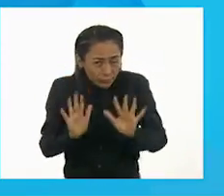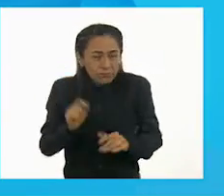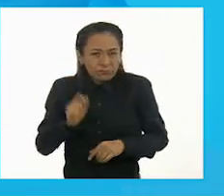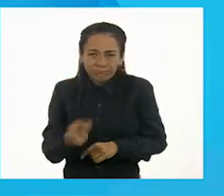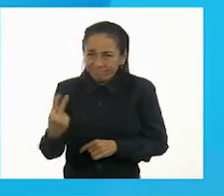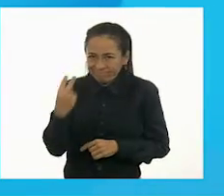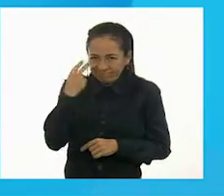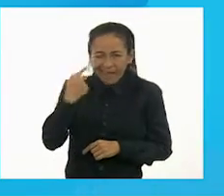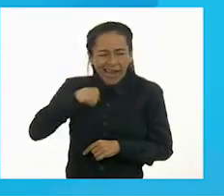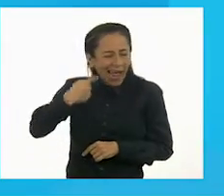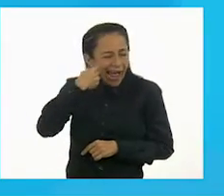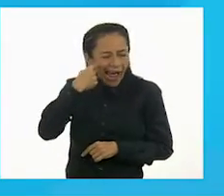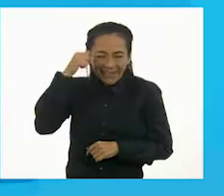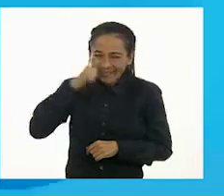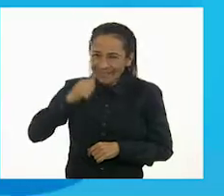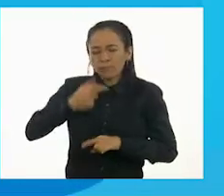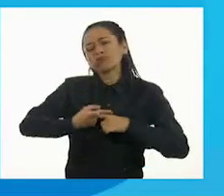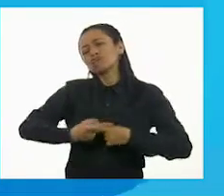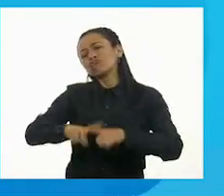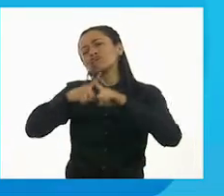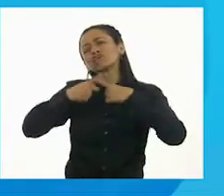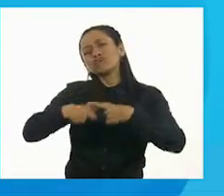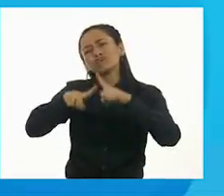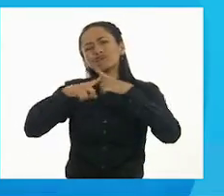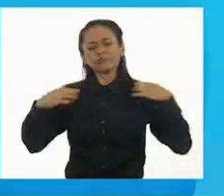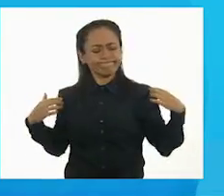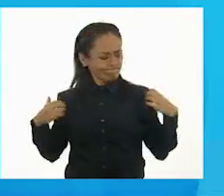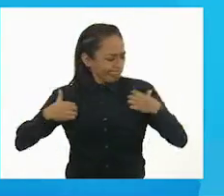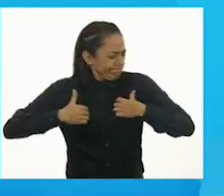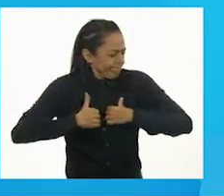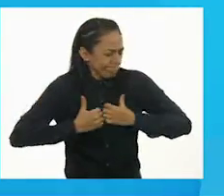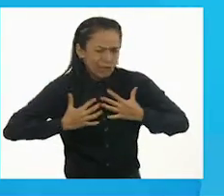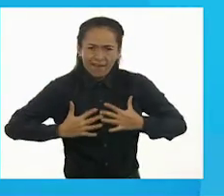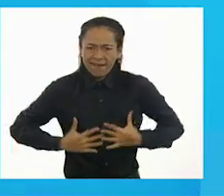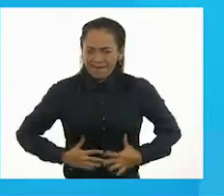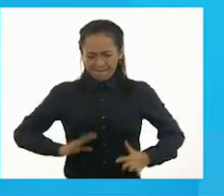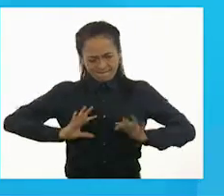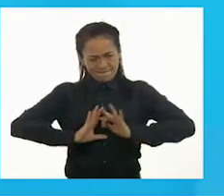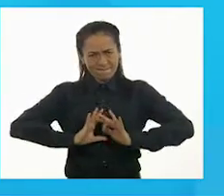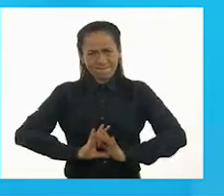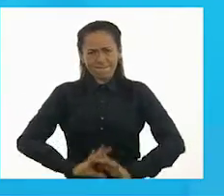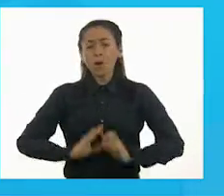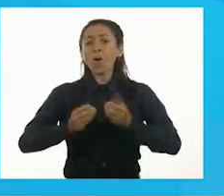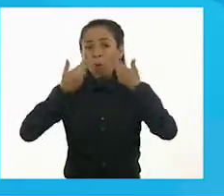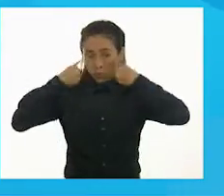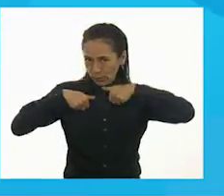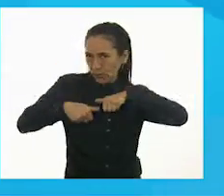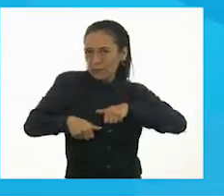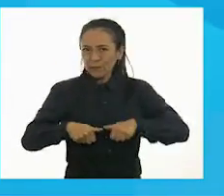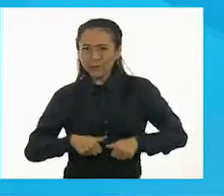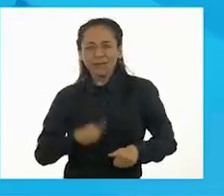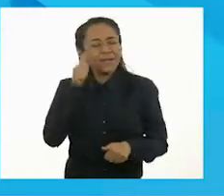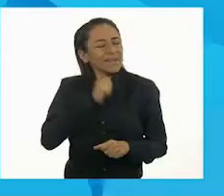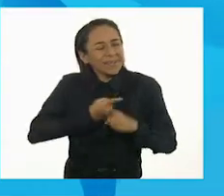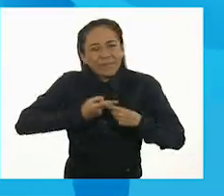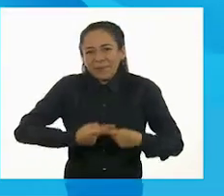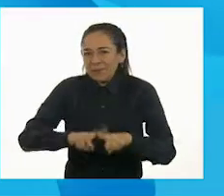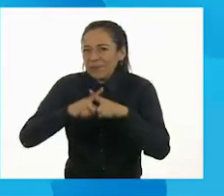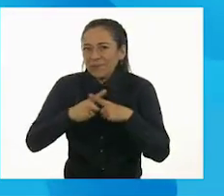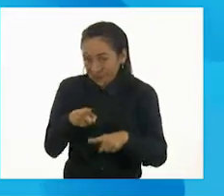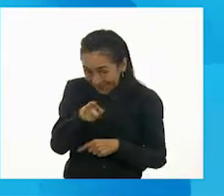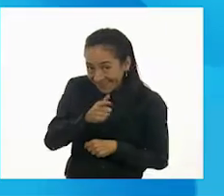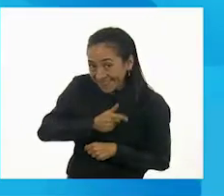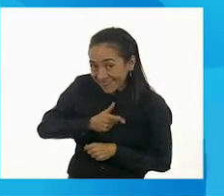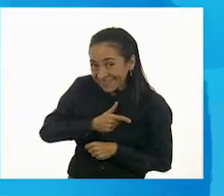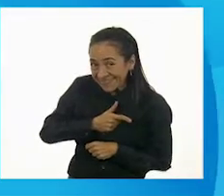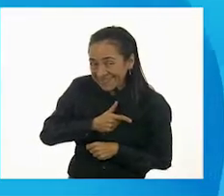hermosos abrigos y hermosos suéteres. ¿Les gustó? Bien, ¡adiós, abejita! Como pueden